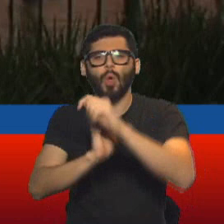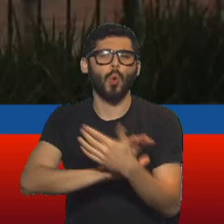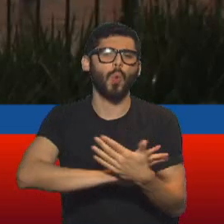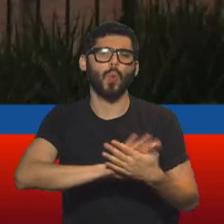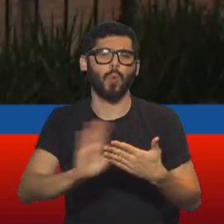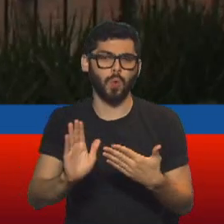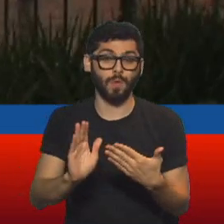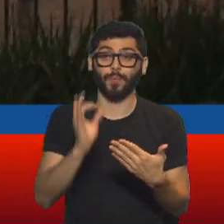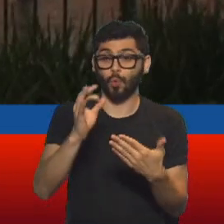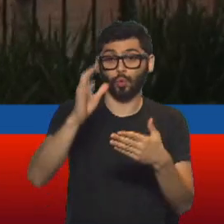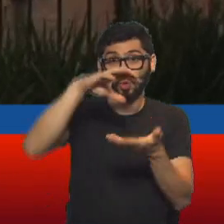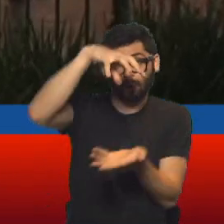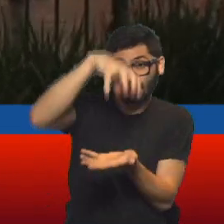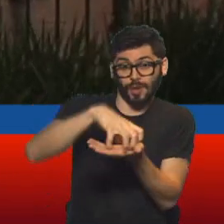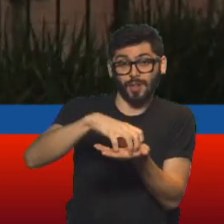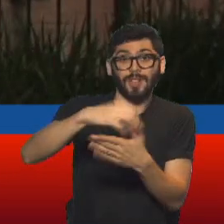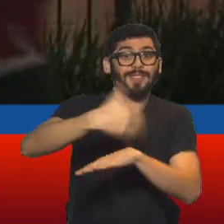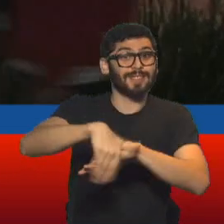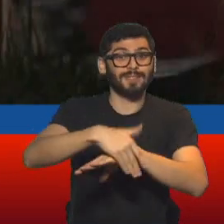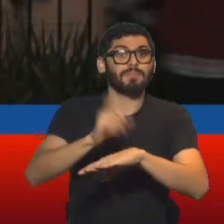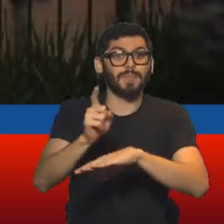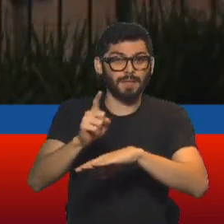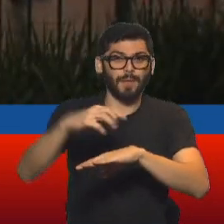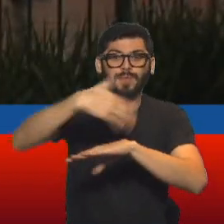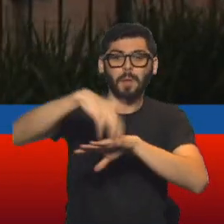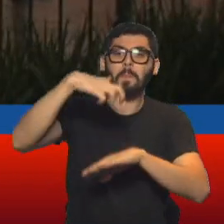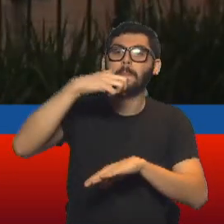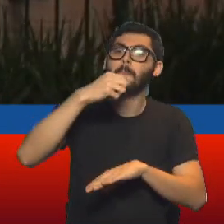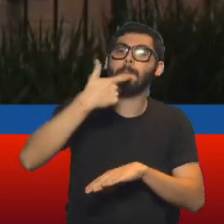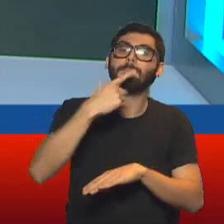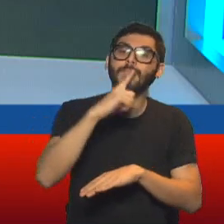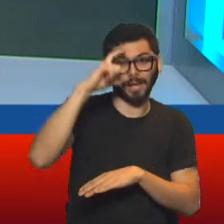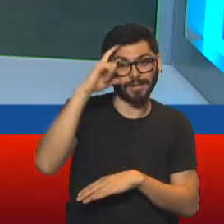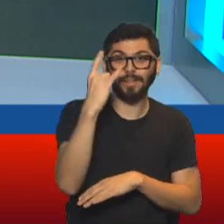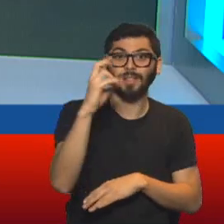justamente donde está la sede en estos momentos en Pasteur 653. Ustedes.